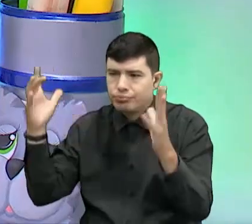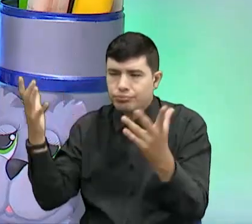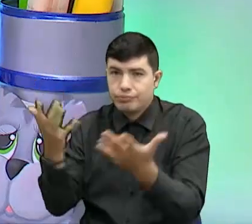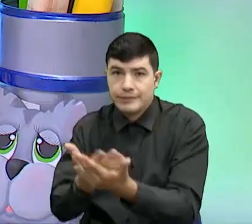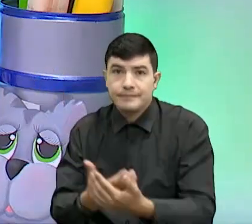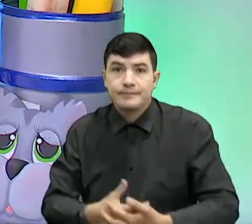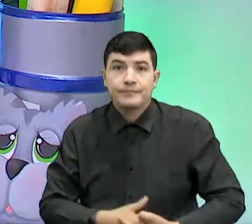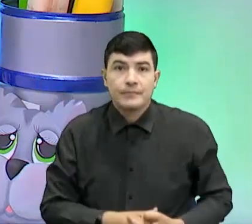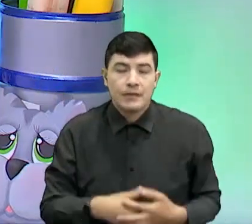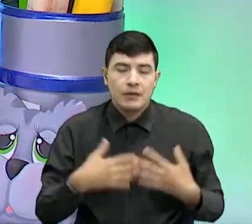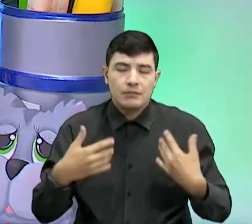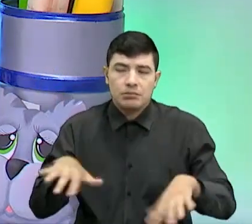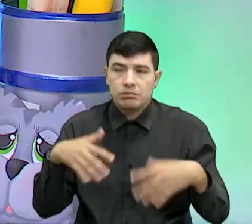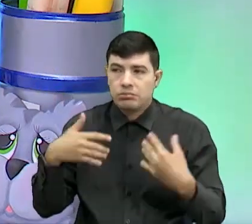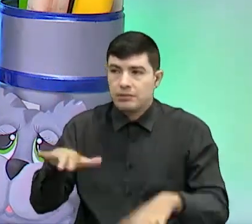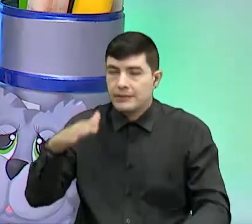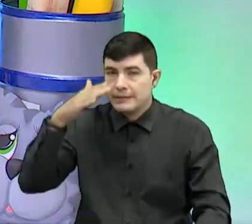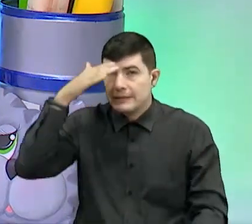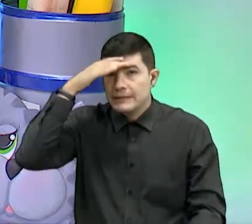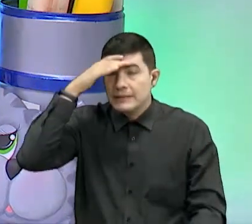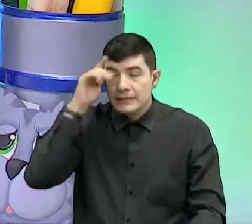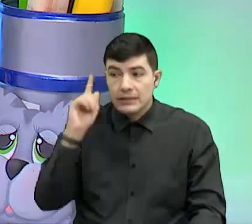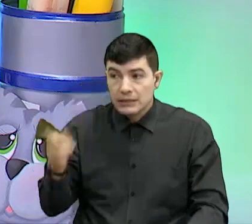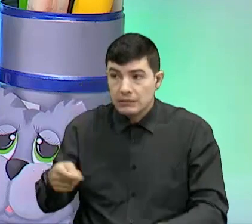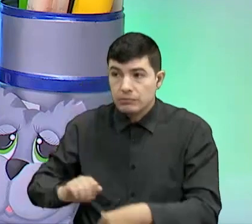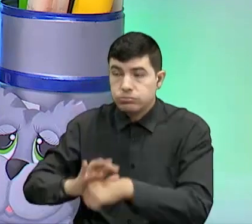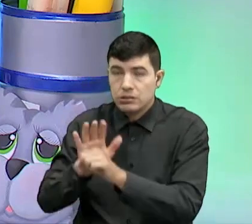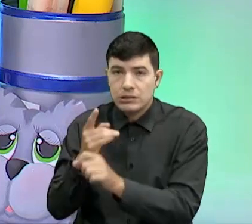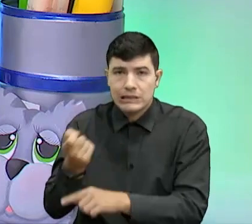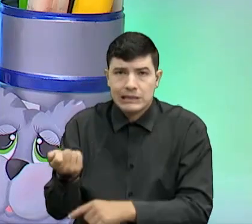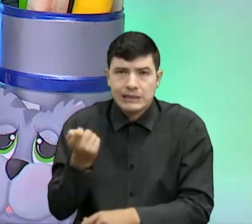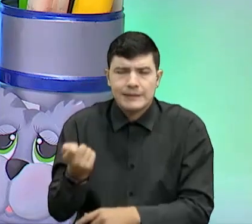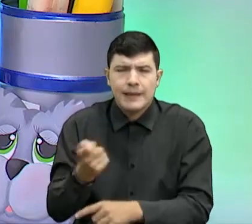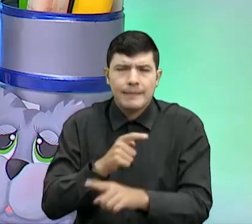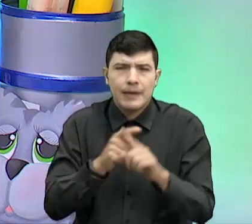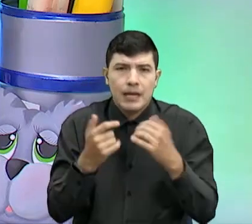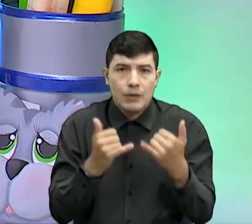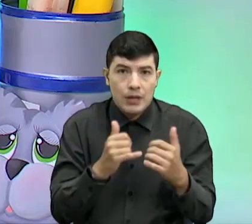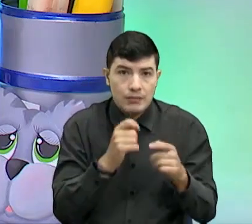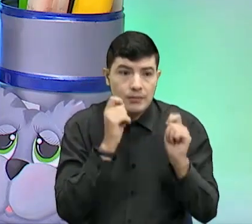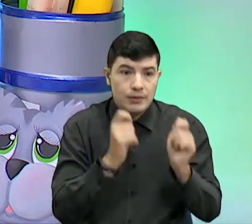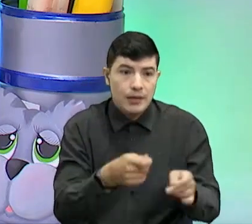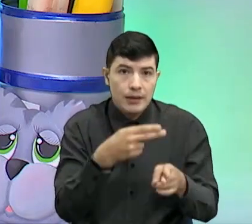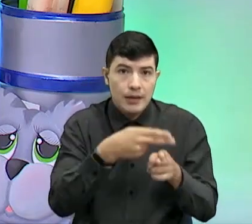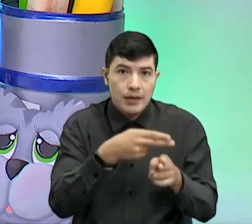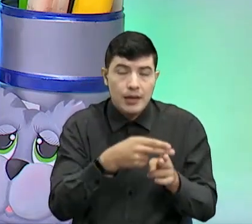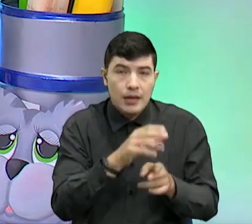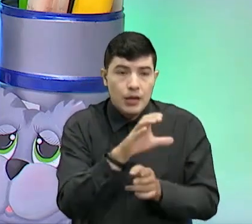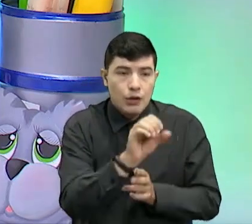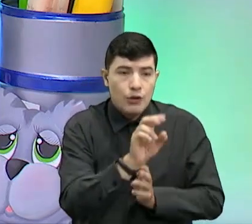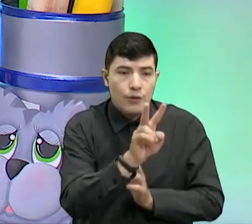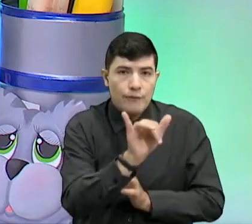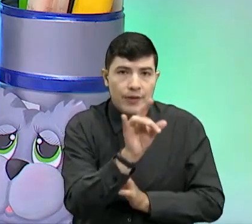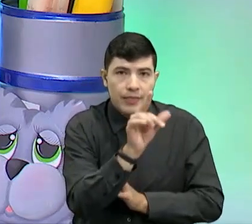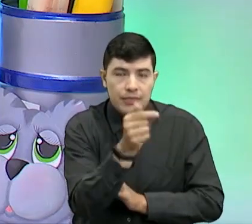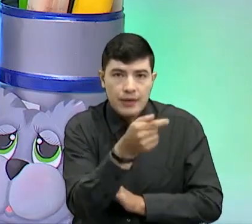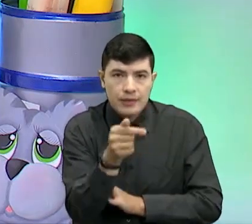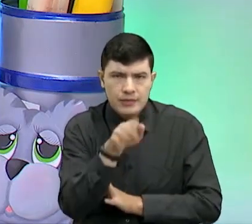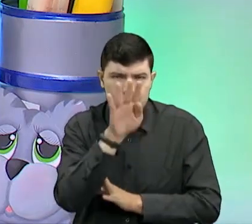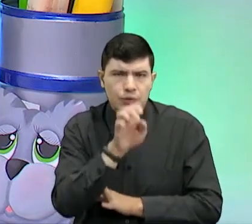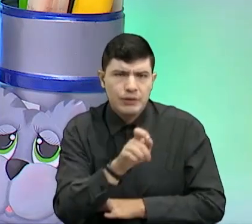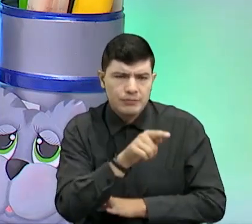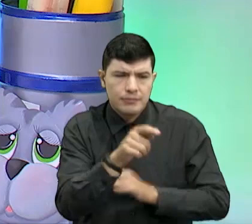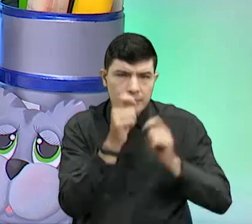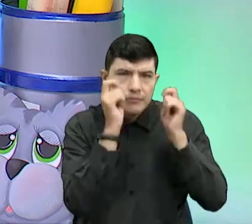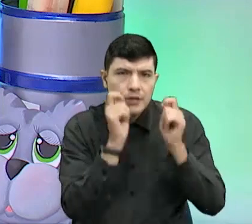Bueno. es. Entonces, ¿el coronavirus? Para el COVID-19, coronavirus del 2019, se le llamó así,